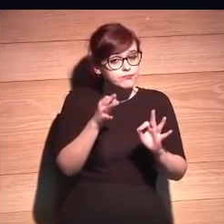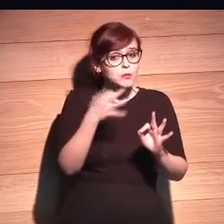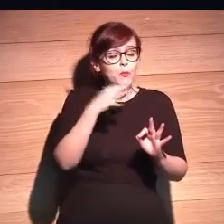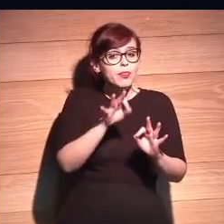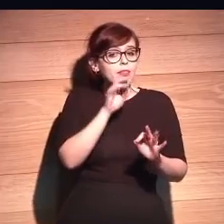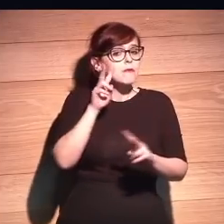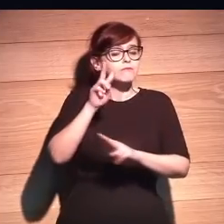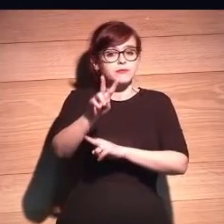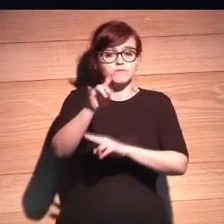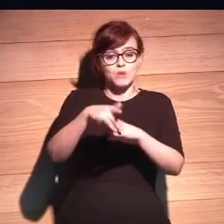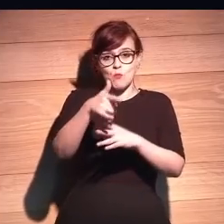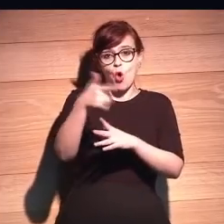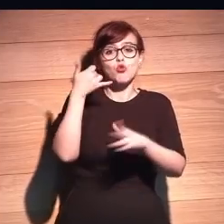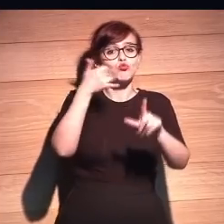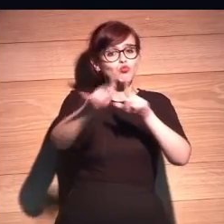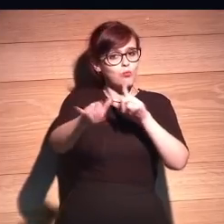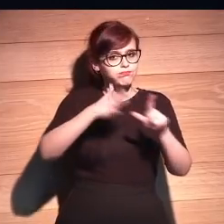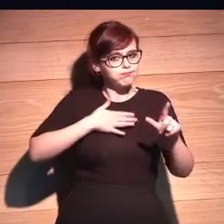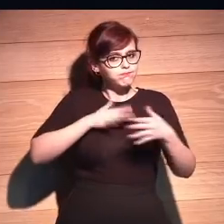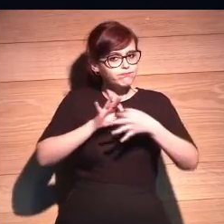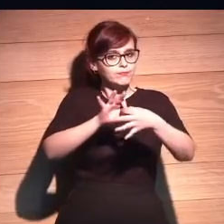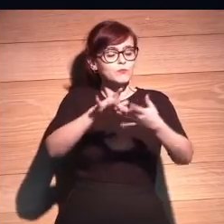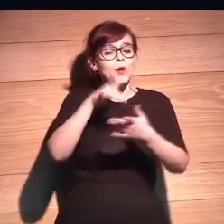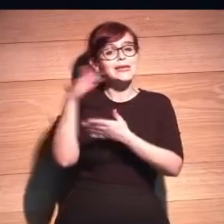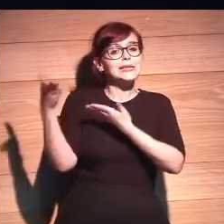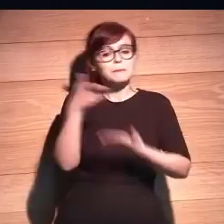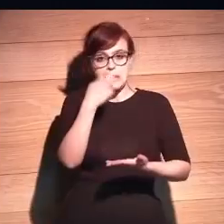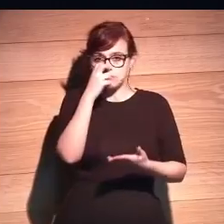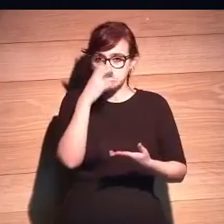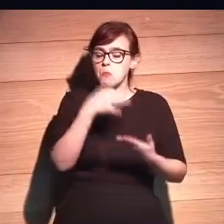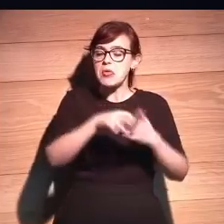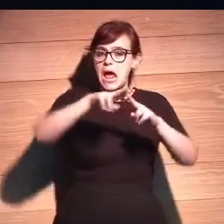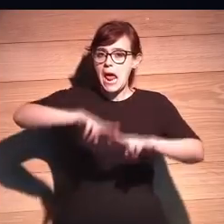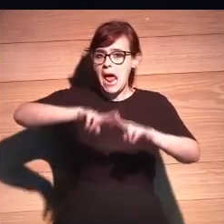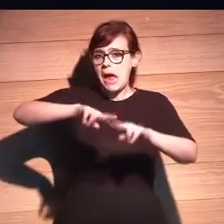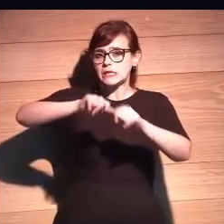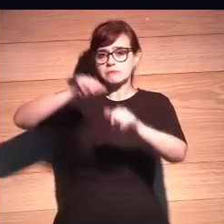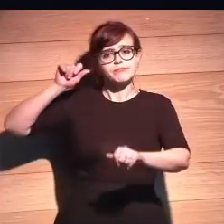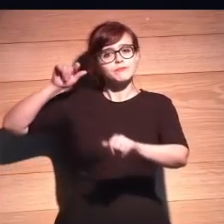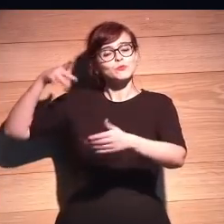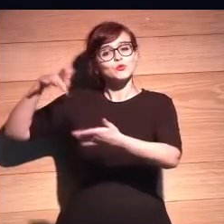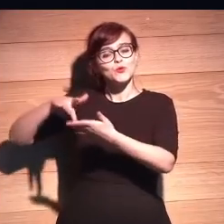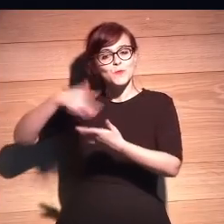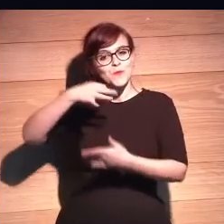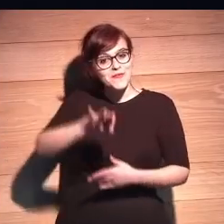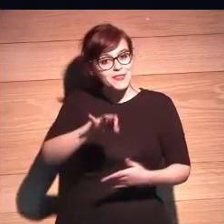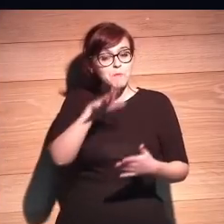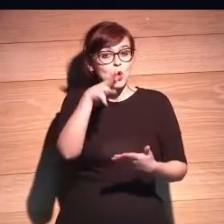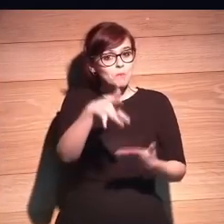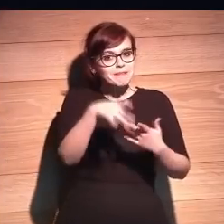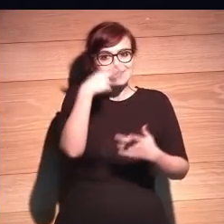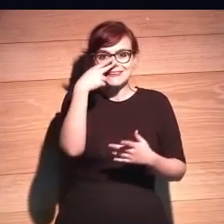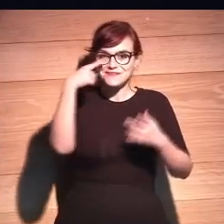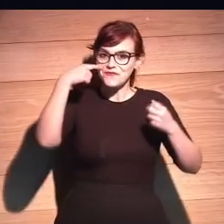están colgadas en nuestro canal de YouTube, entonces les invitamos también a que lo puedan revisar porque todas ellas han sido realmente